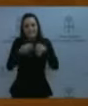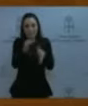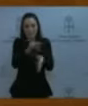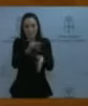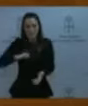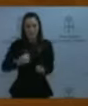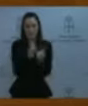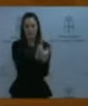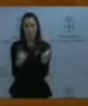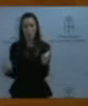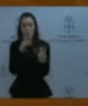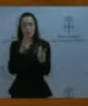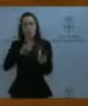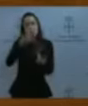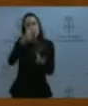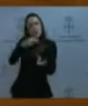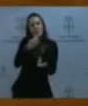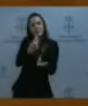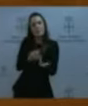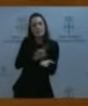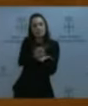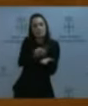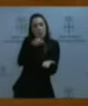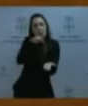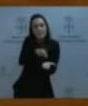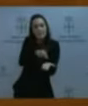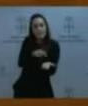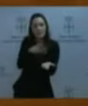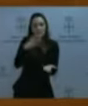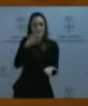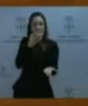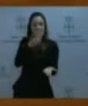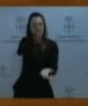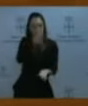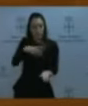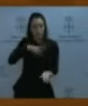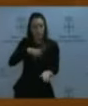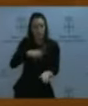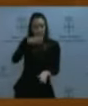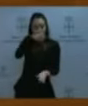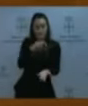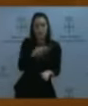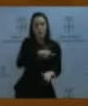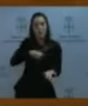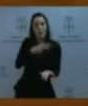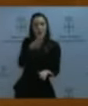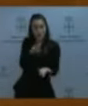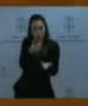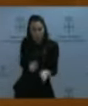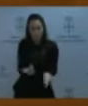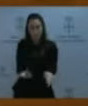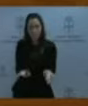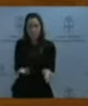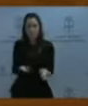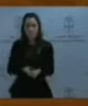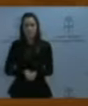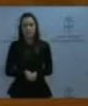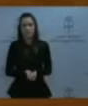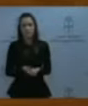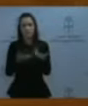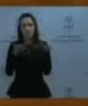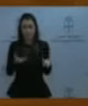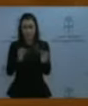vale decir, este servicio... Hay que decir, si este funcionario no cumple, este, con nombres y apellidos. Ahora, eso